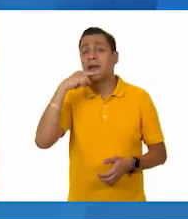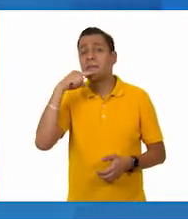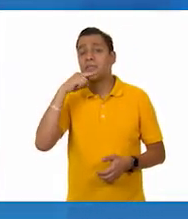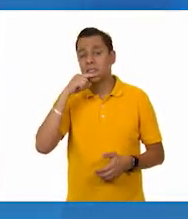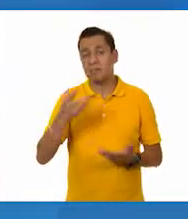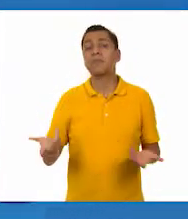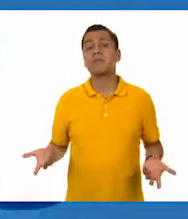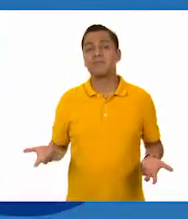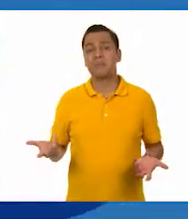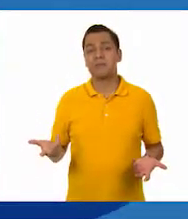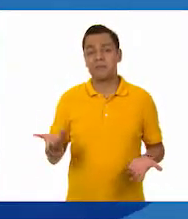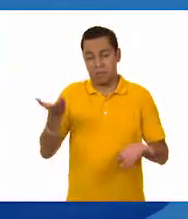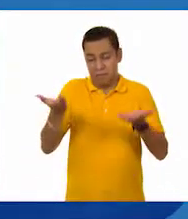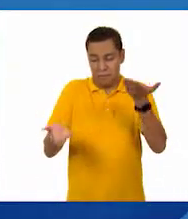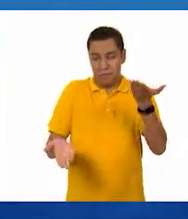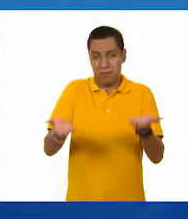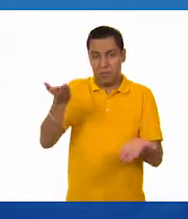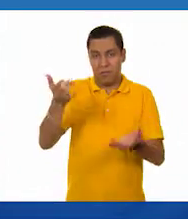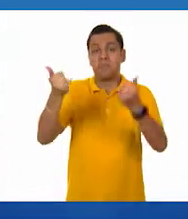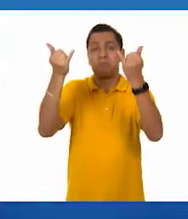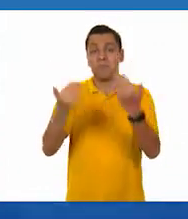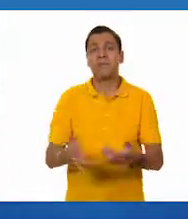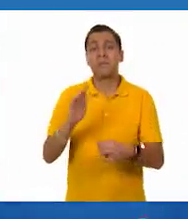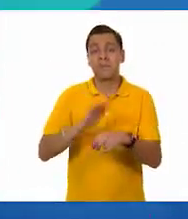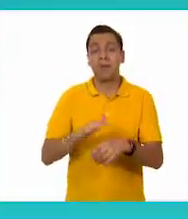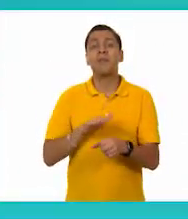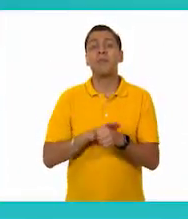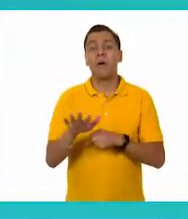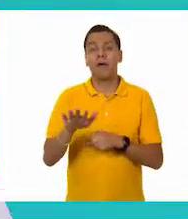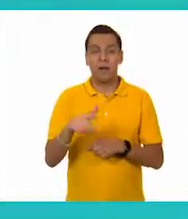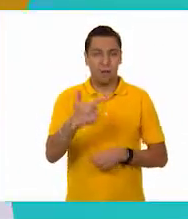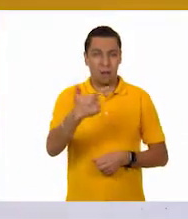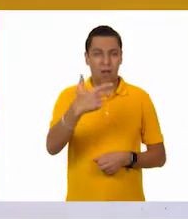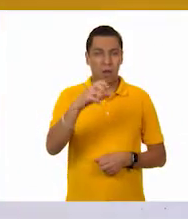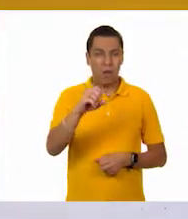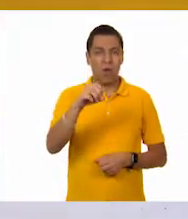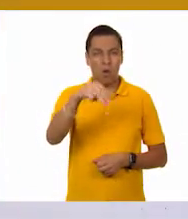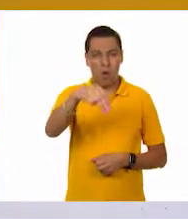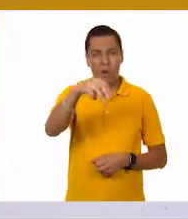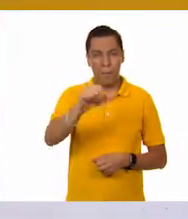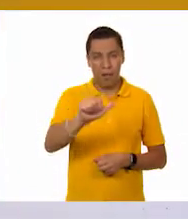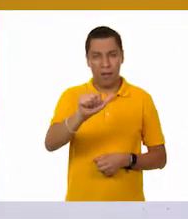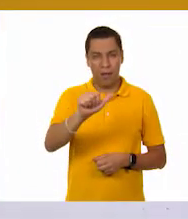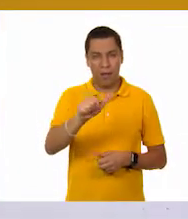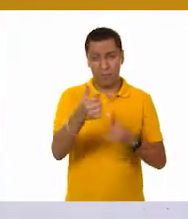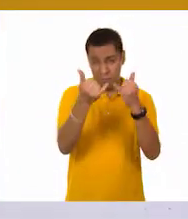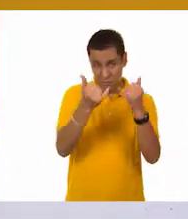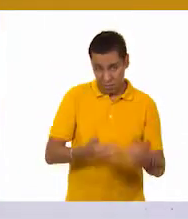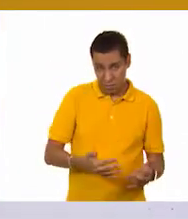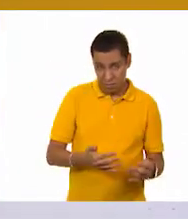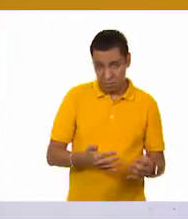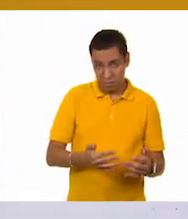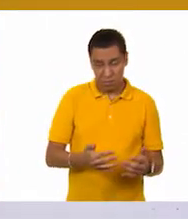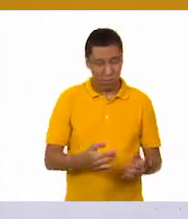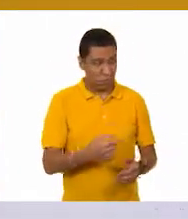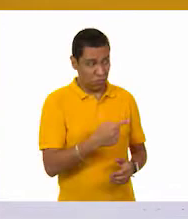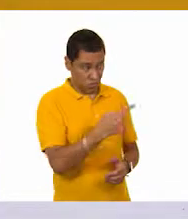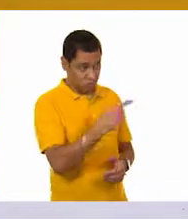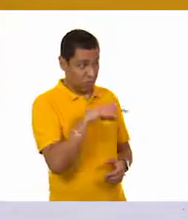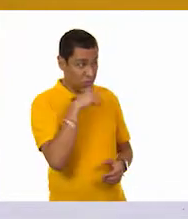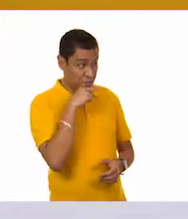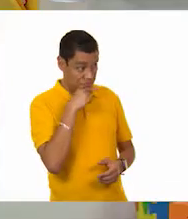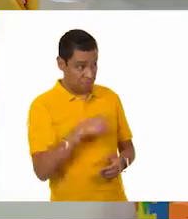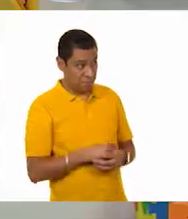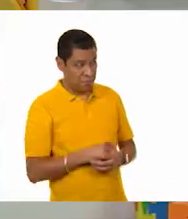Yo digo que, pues, un borrador. ¿Un borrador? Sí, un borrador. ¿Tú dices que el lápiz? No lo sé.